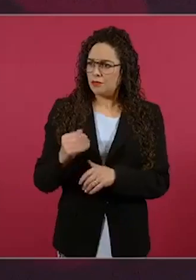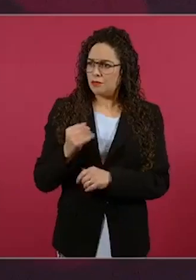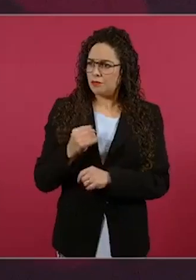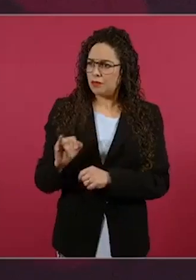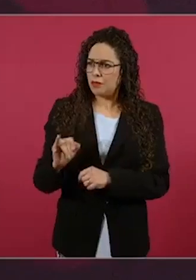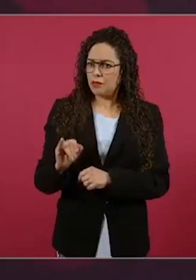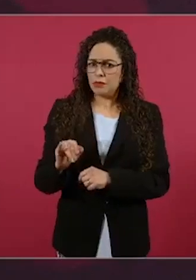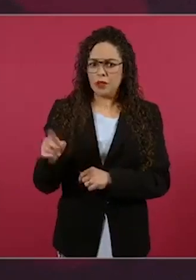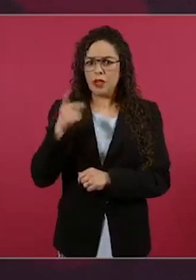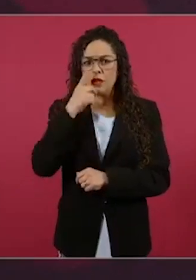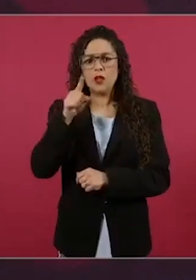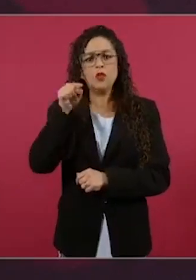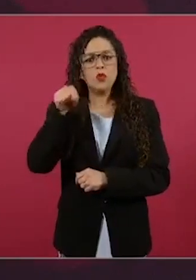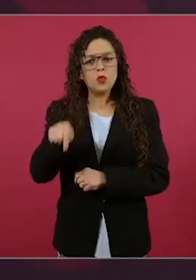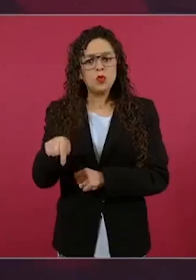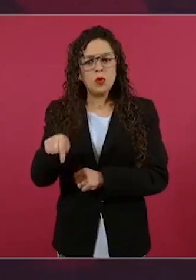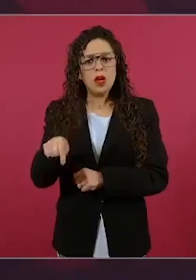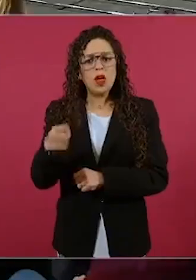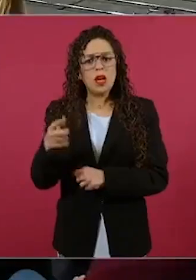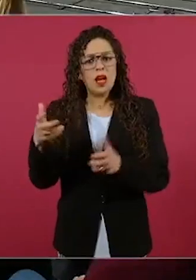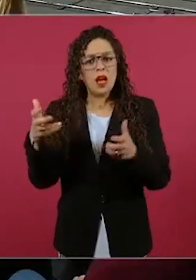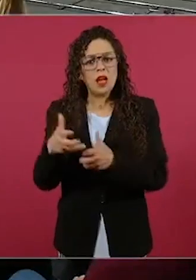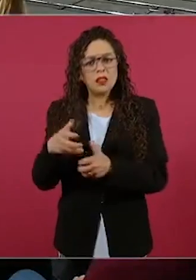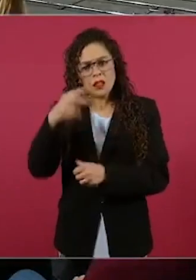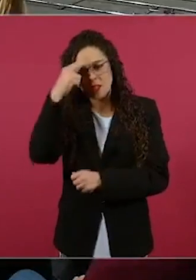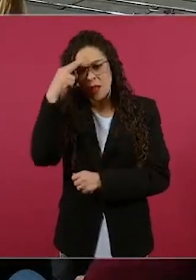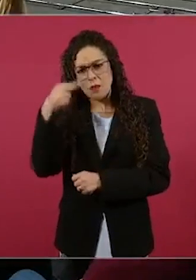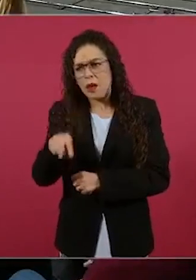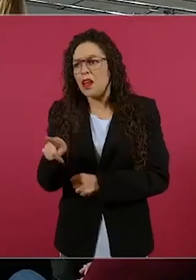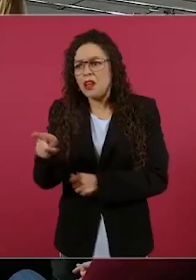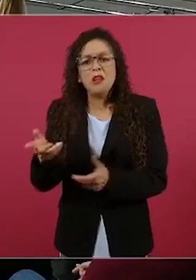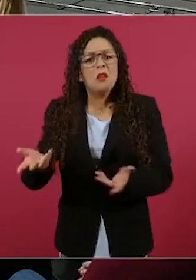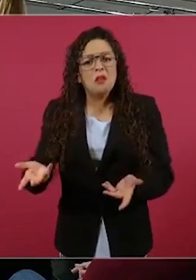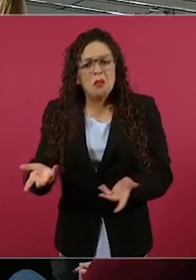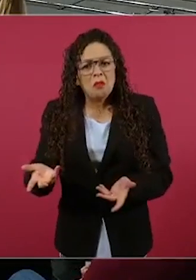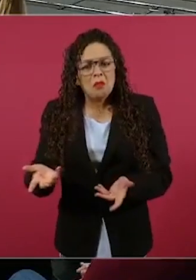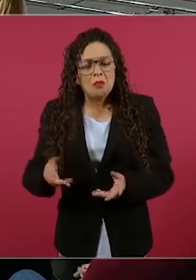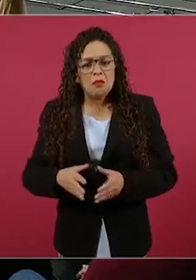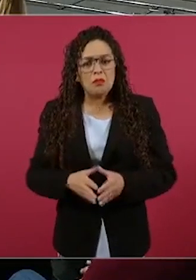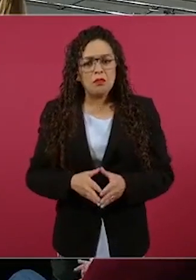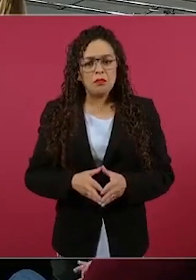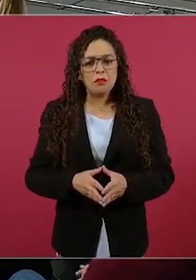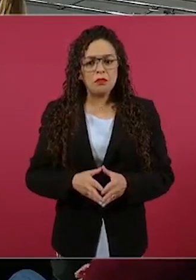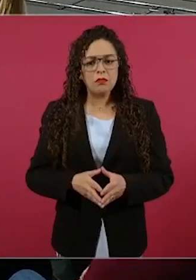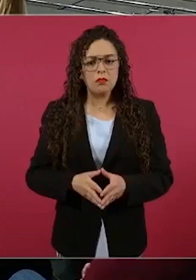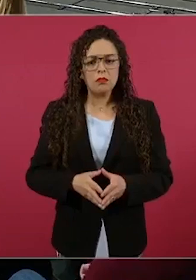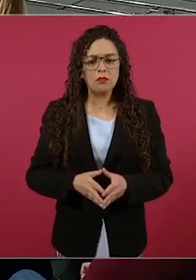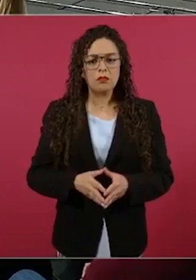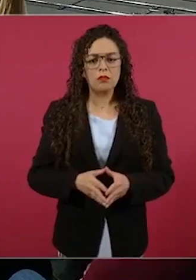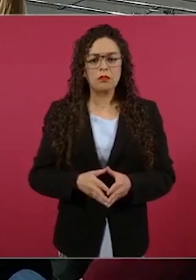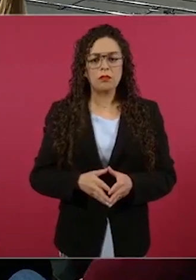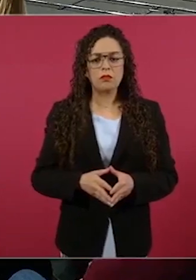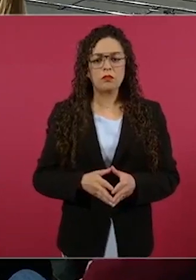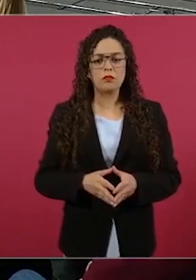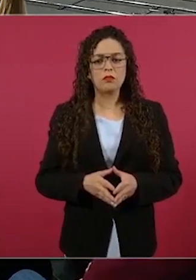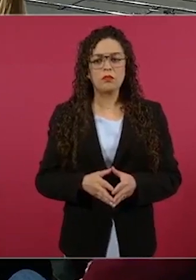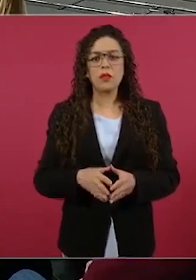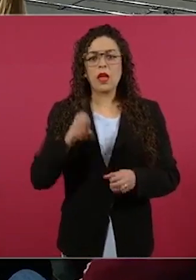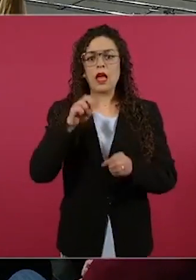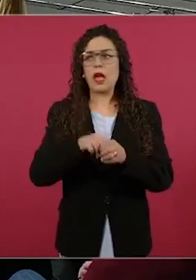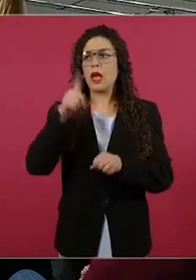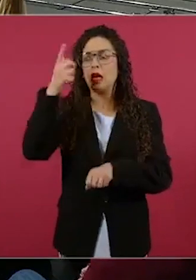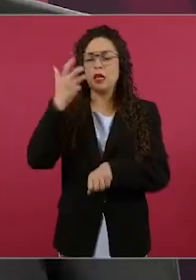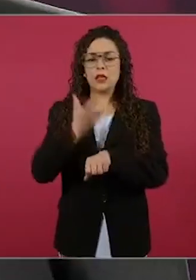en México? No, pues es que como es día feriado en Estados Unidos,